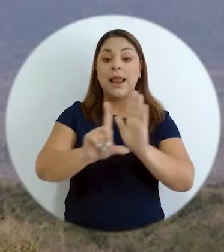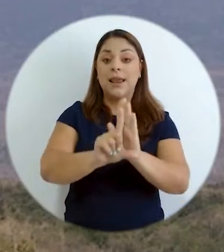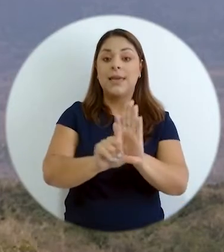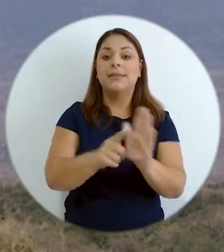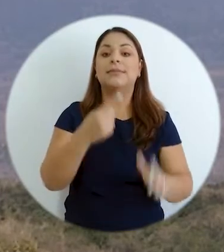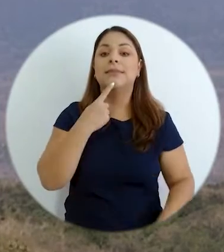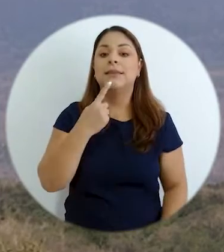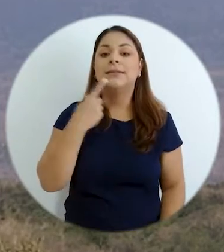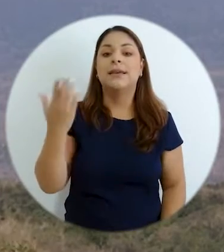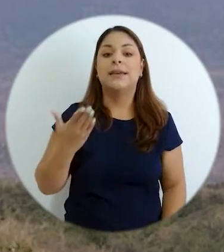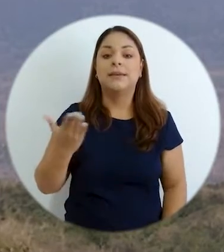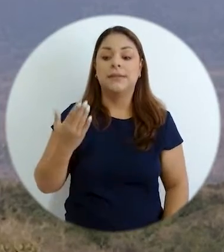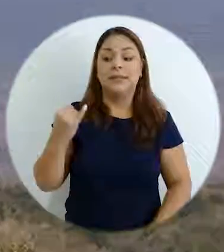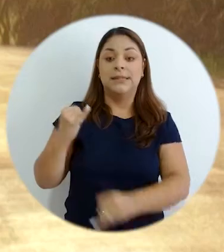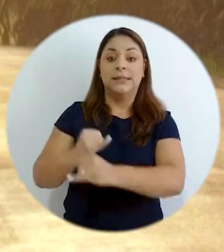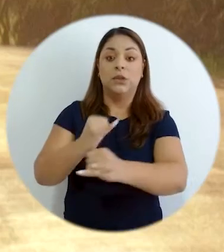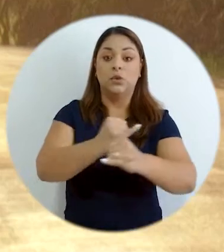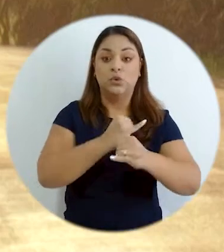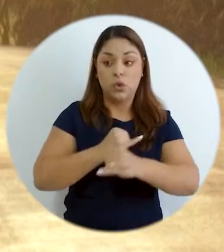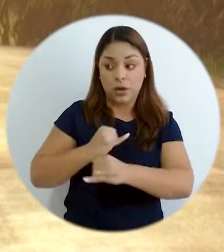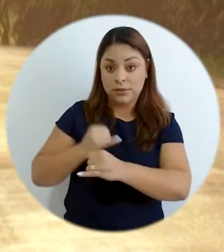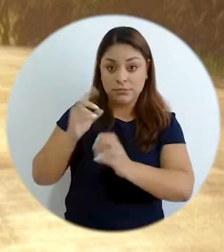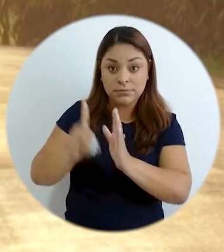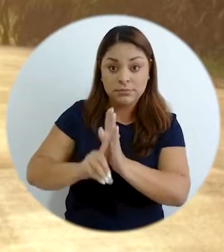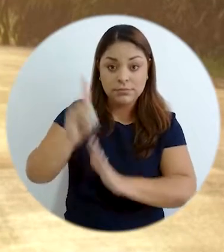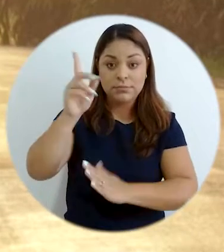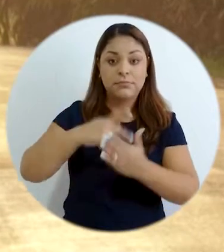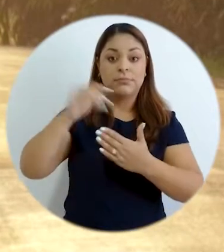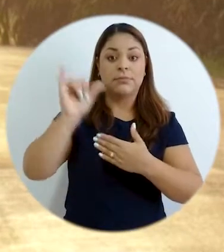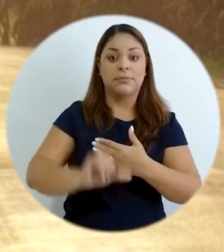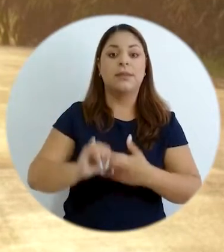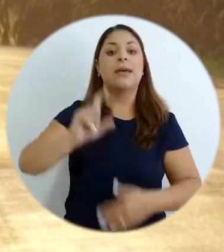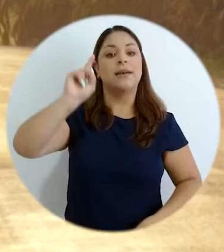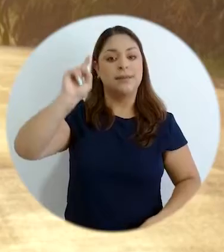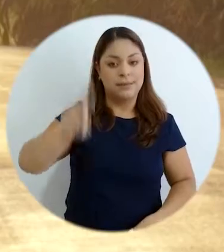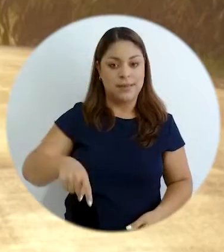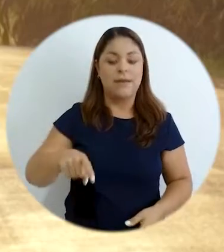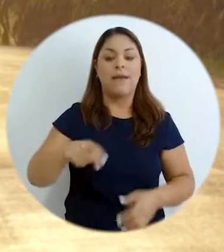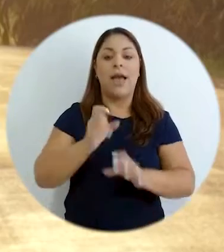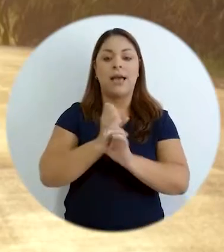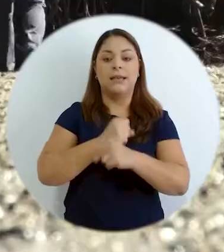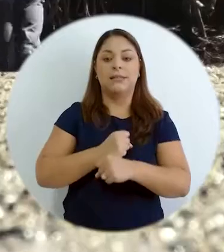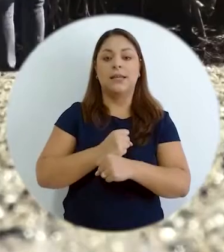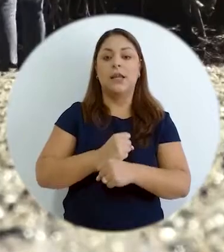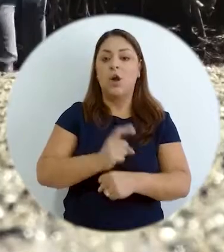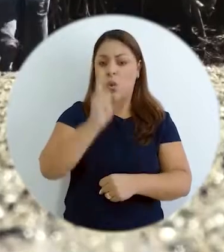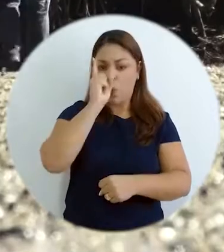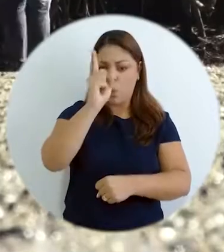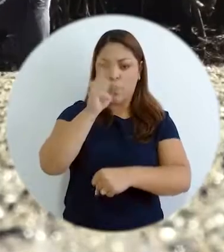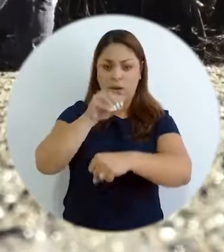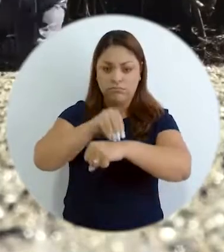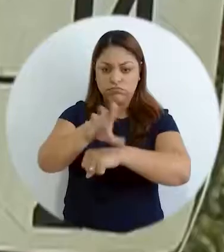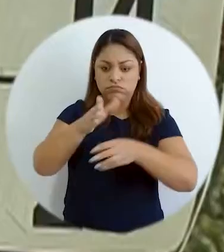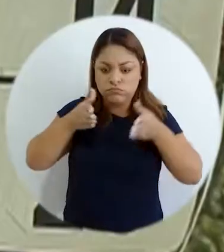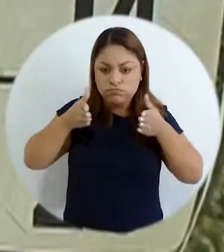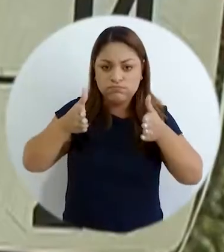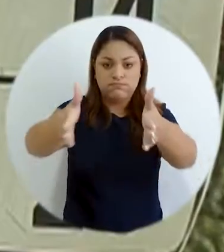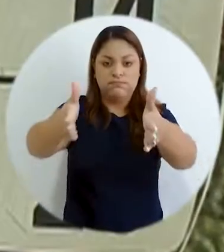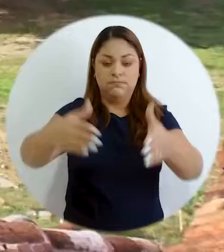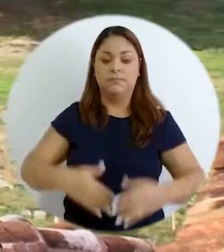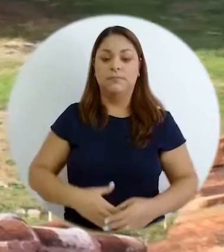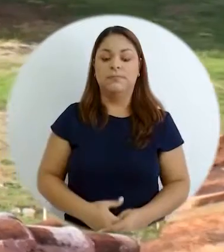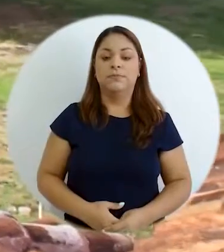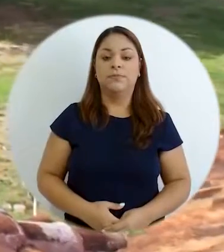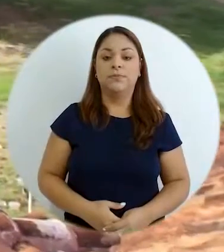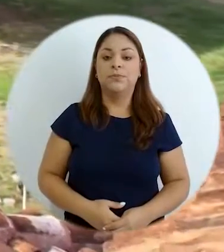ser vinculante significa que las instituciones a la hora de desarrollar los proyectos tienen que desarrollarlos sobre una vía, ¿verdad?, sobre